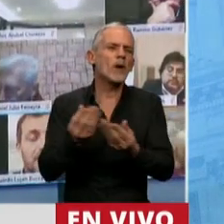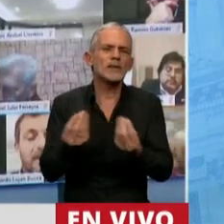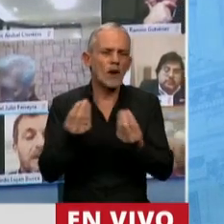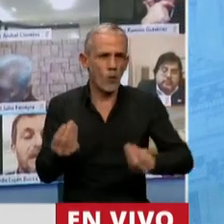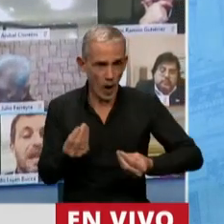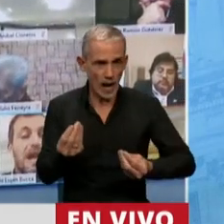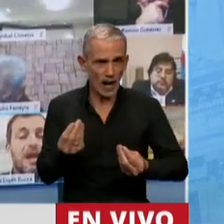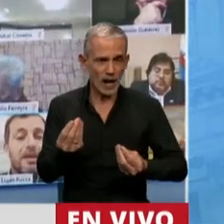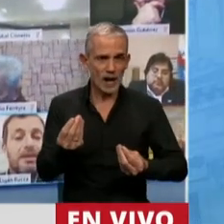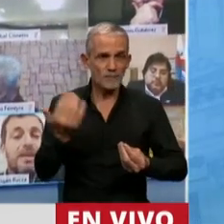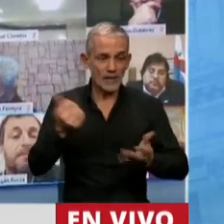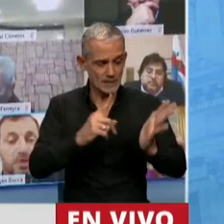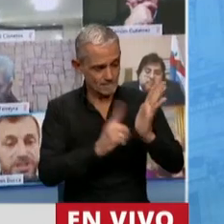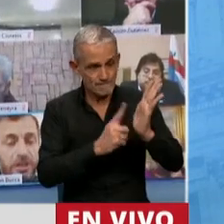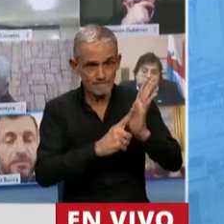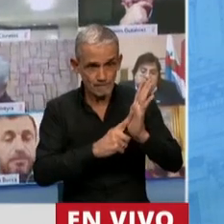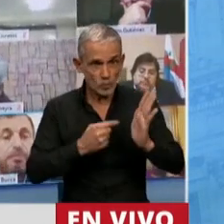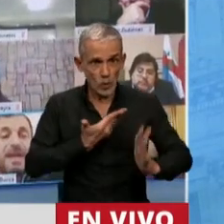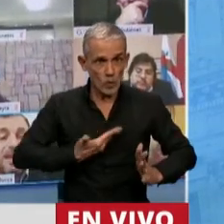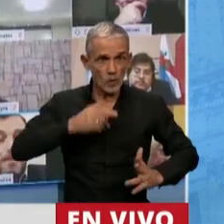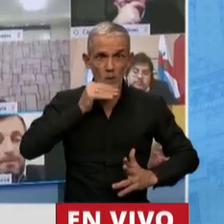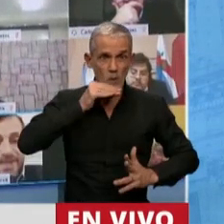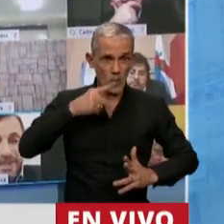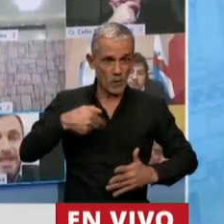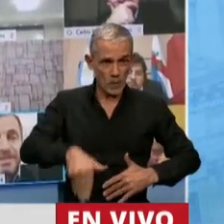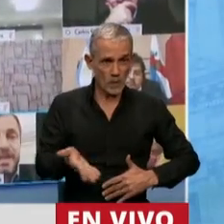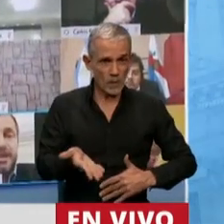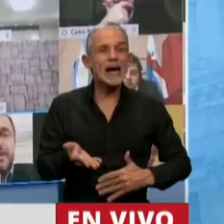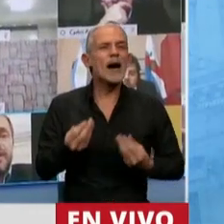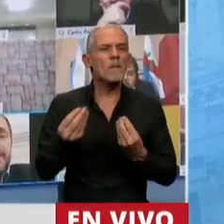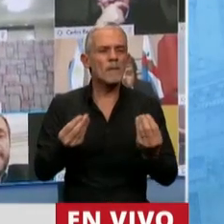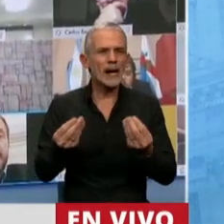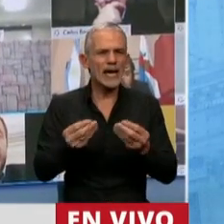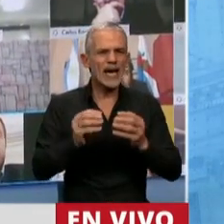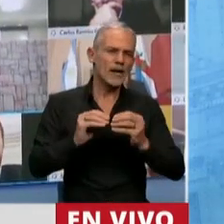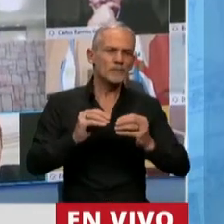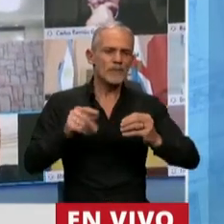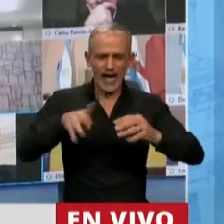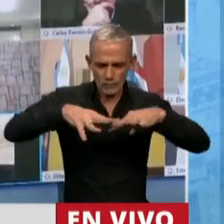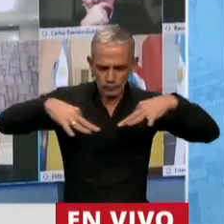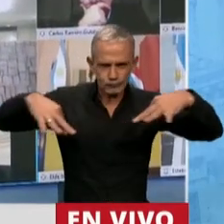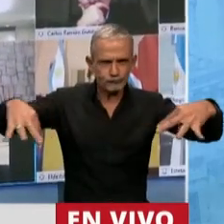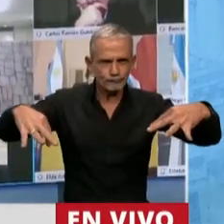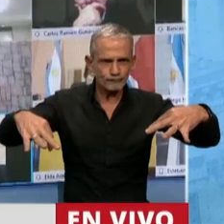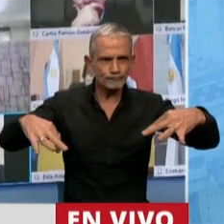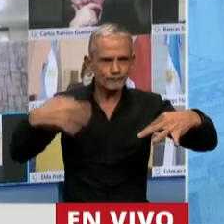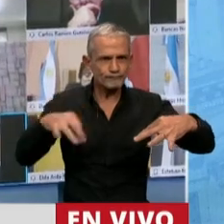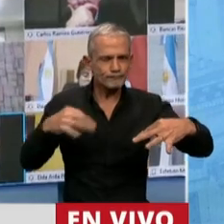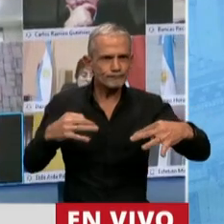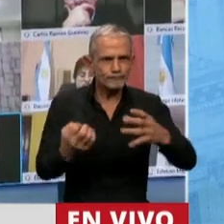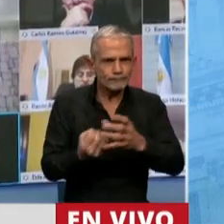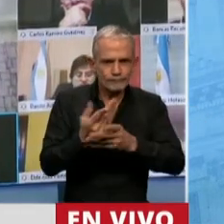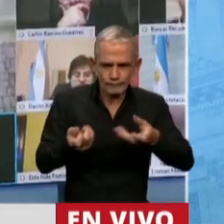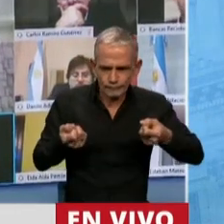disposición por parte de la Presidencia para configurar el ámbito necesario que